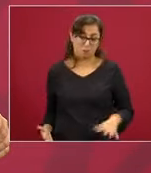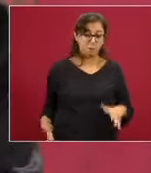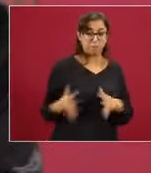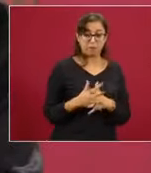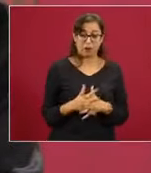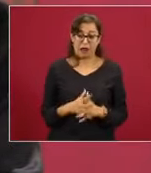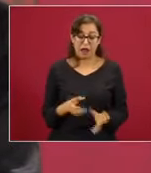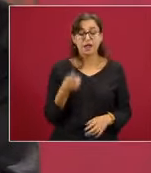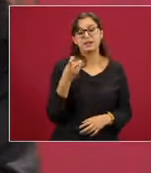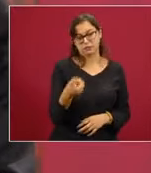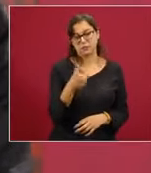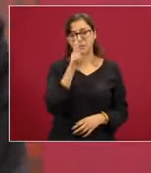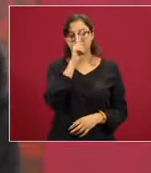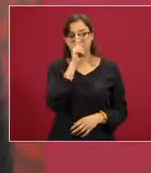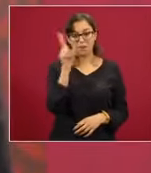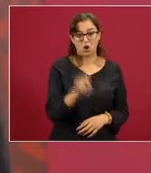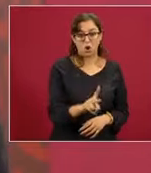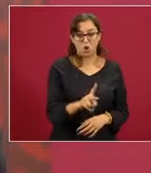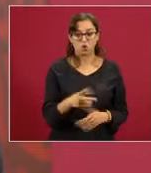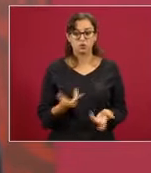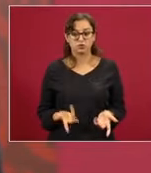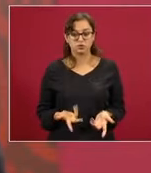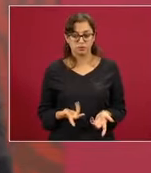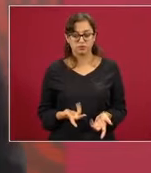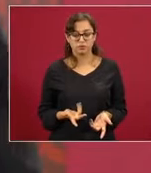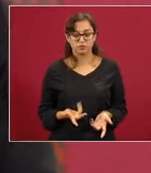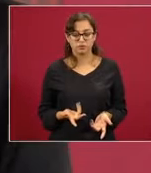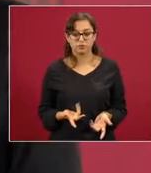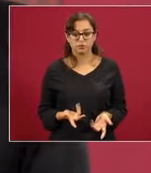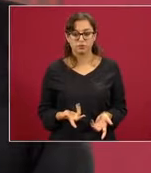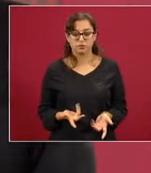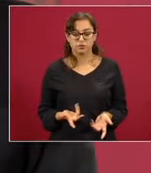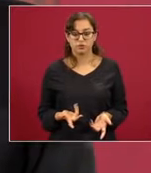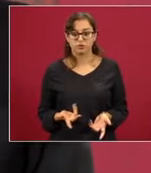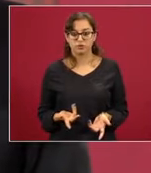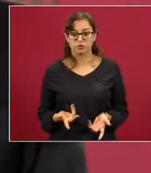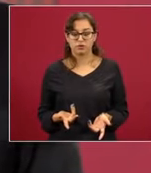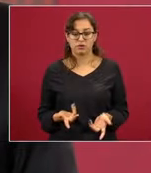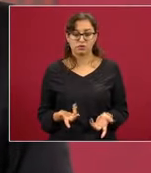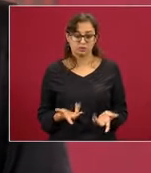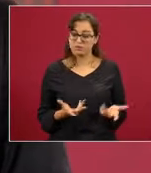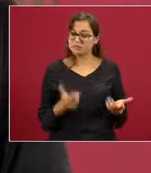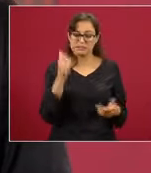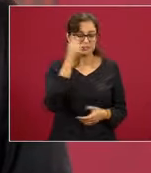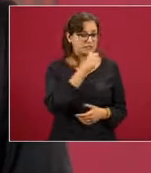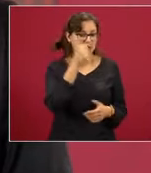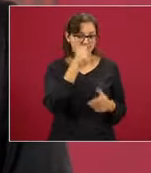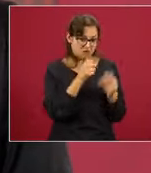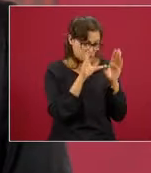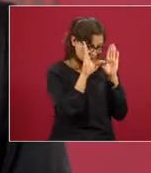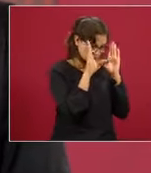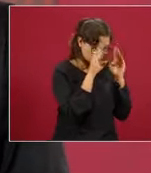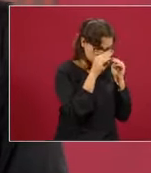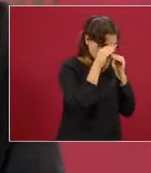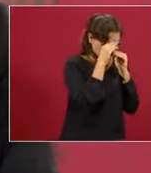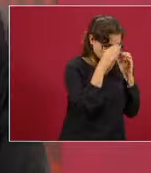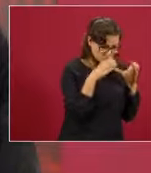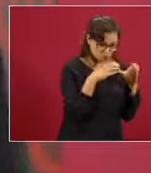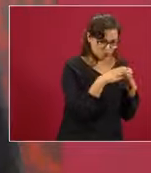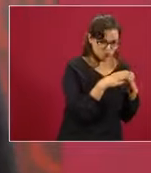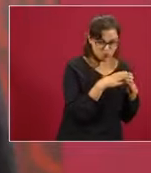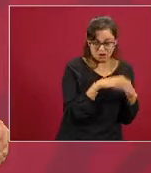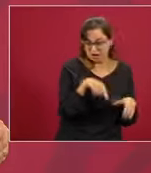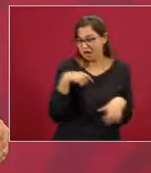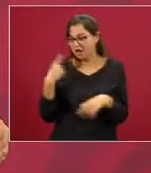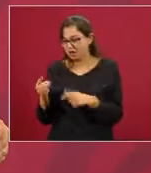la reacción conservadora contra el movimiento liberal en la época